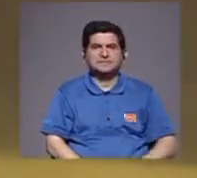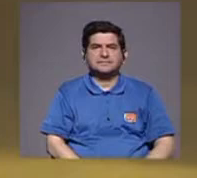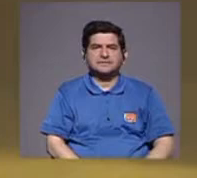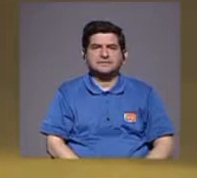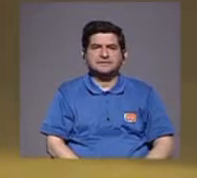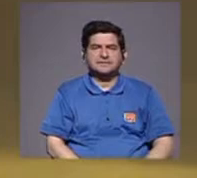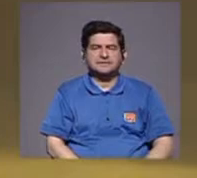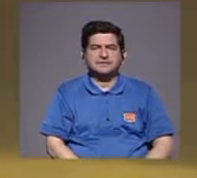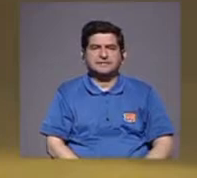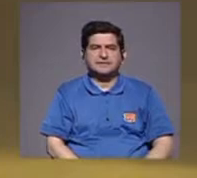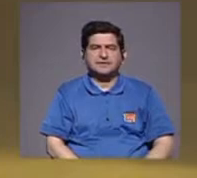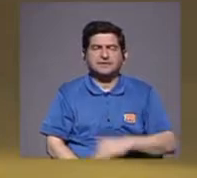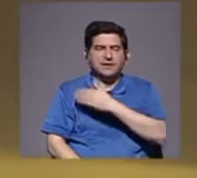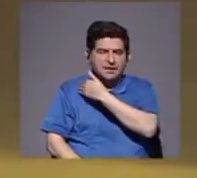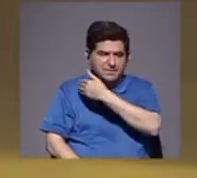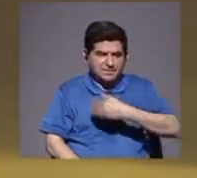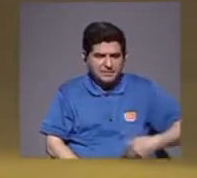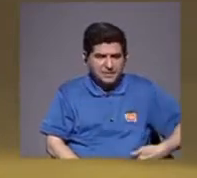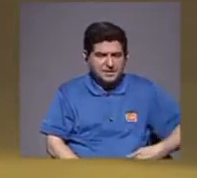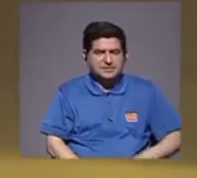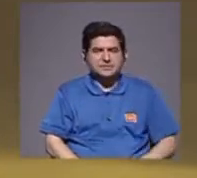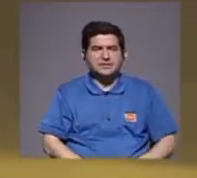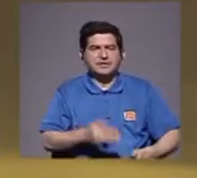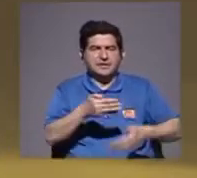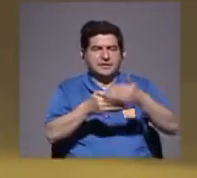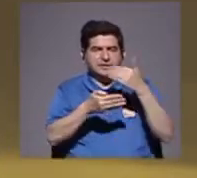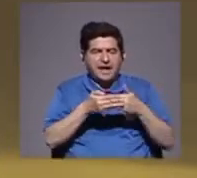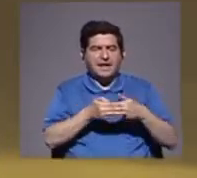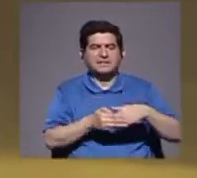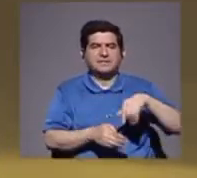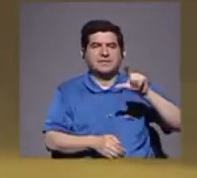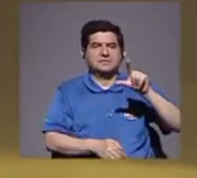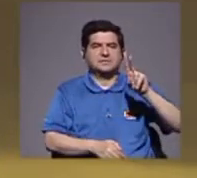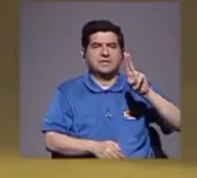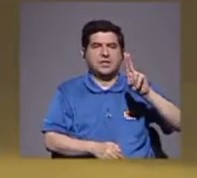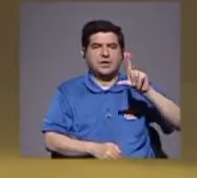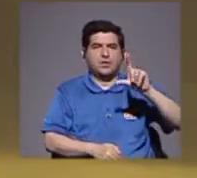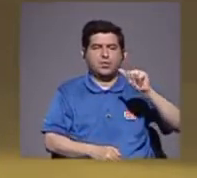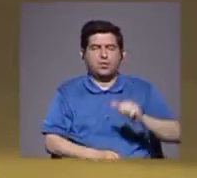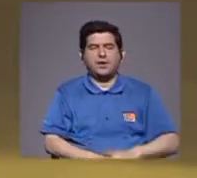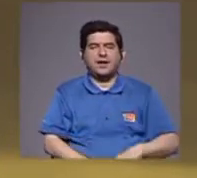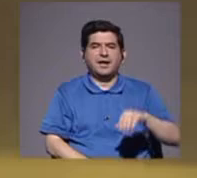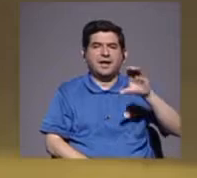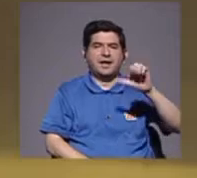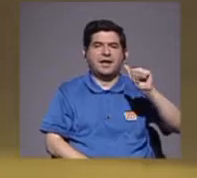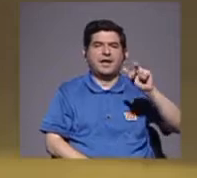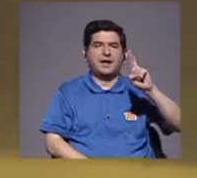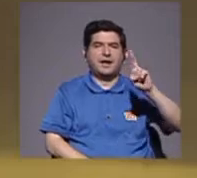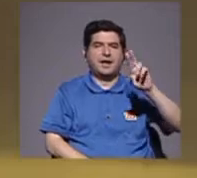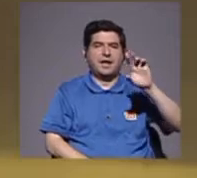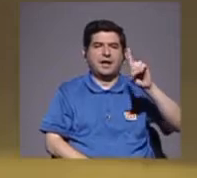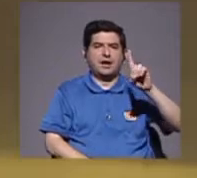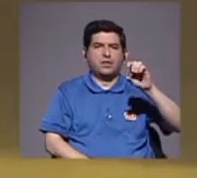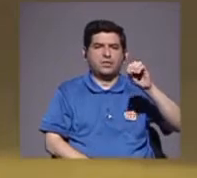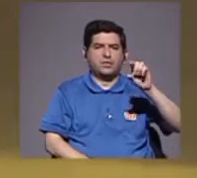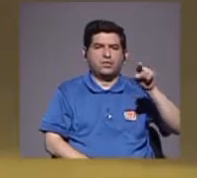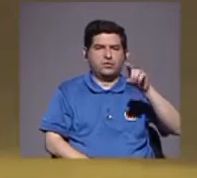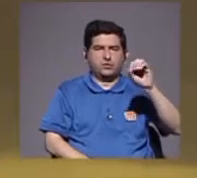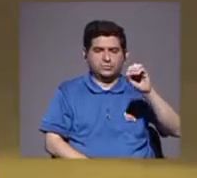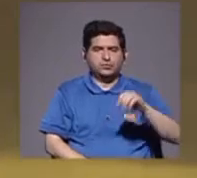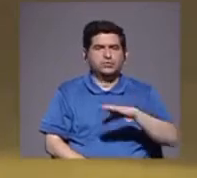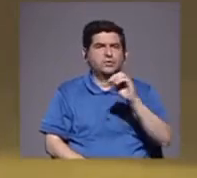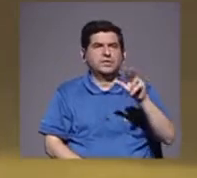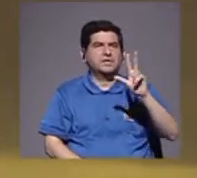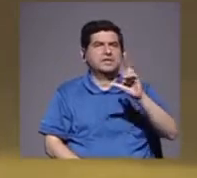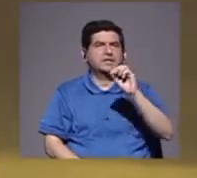el que presidió a Lula se llama Cardoso y unos tres